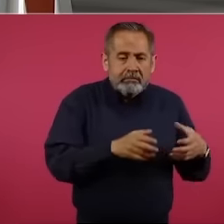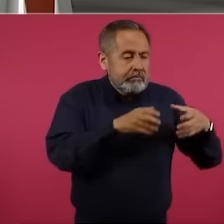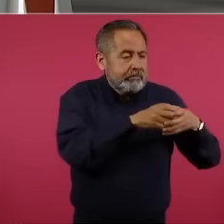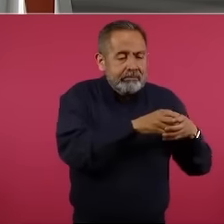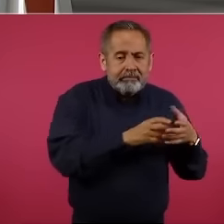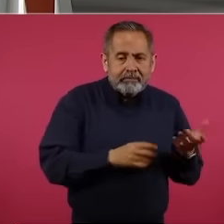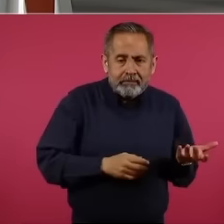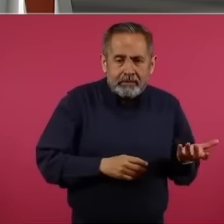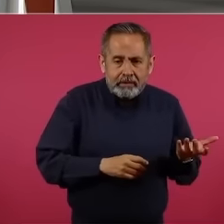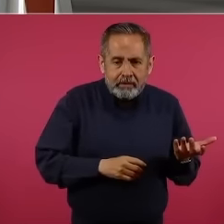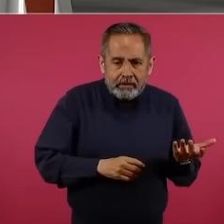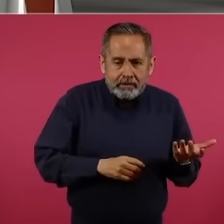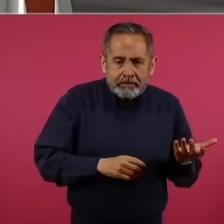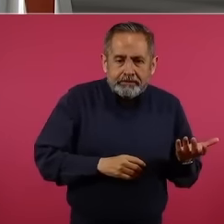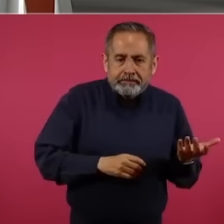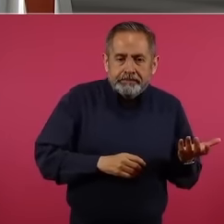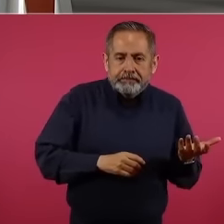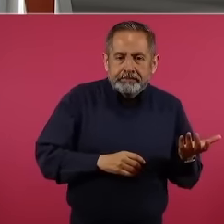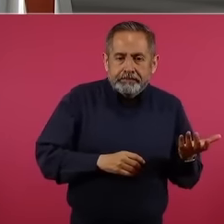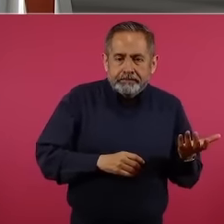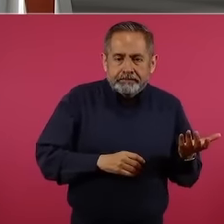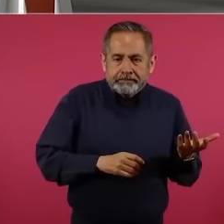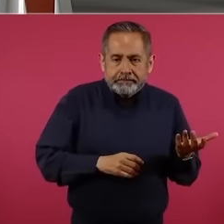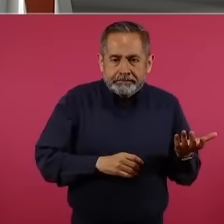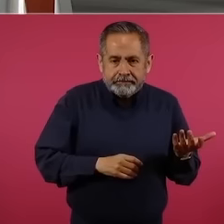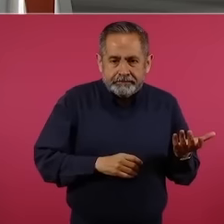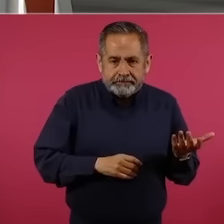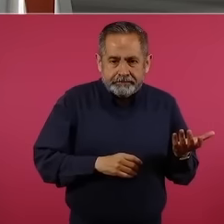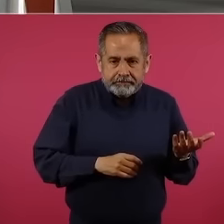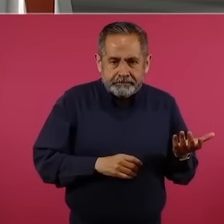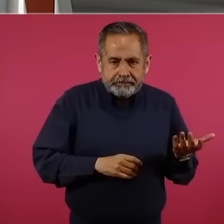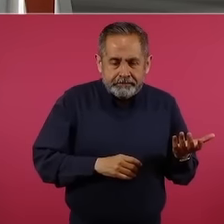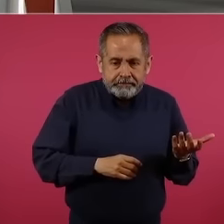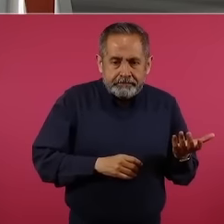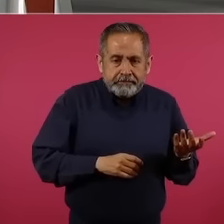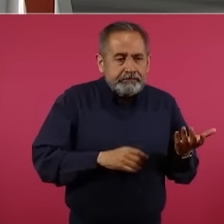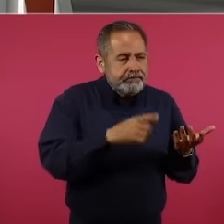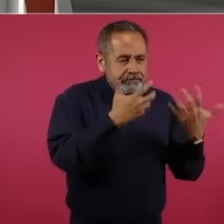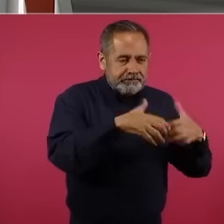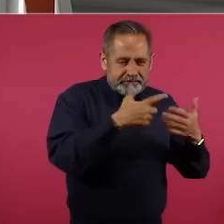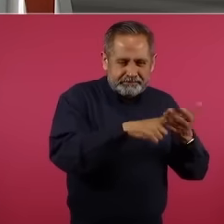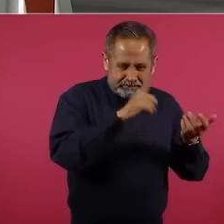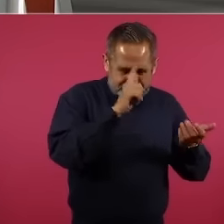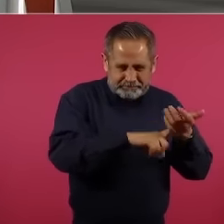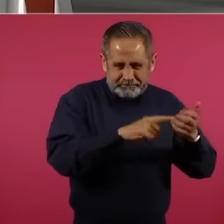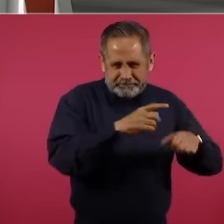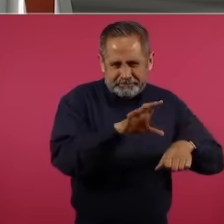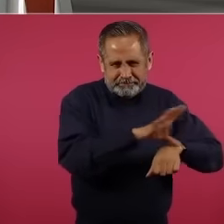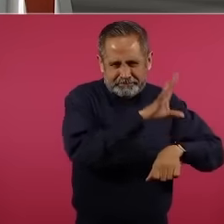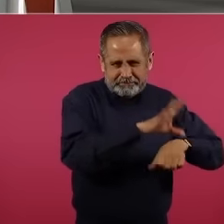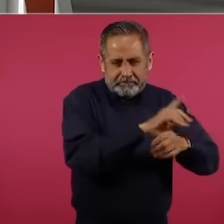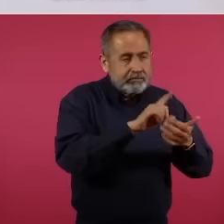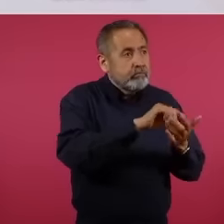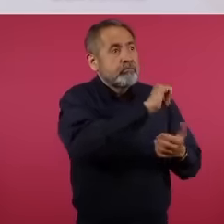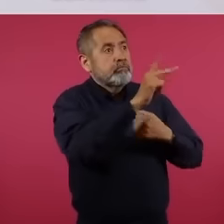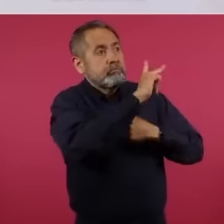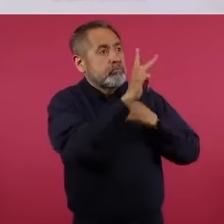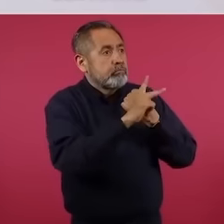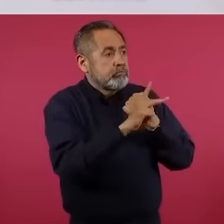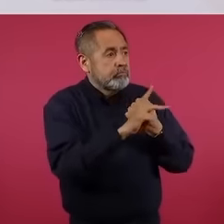energético y las empresas de electricidad del extranjero.